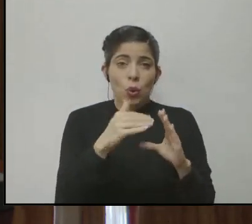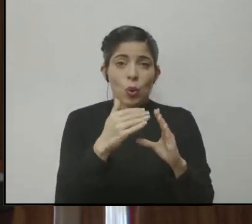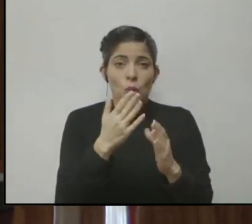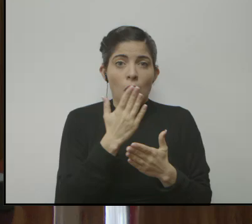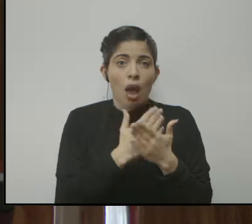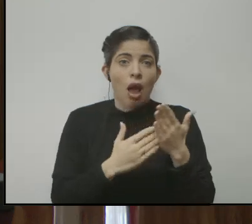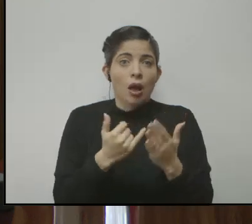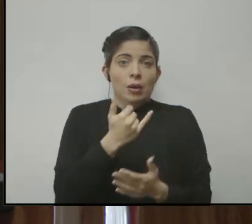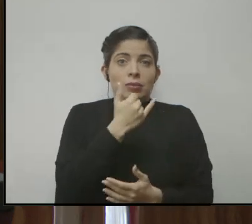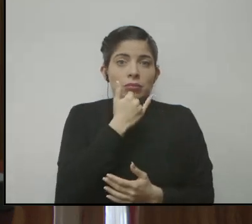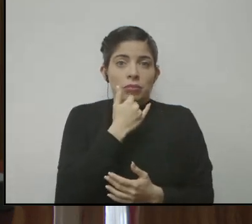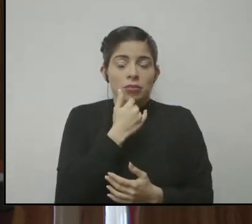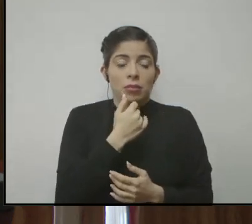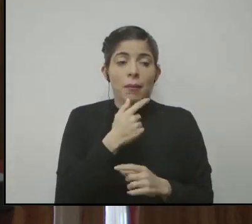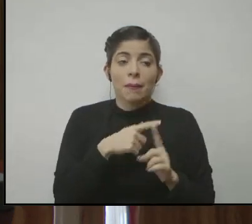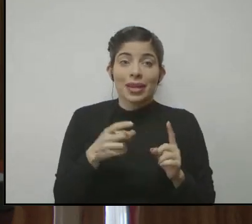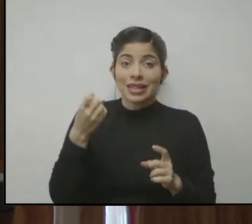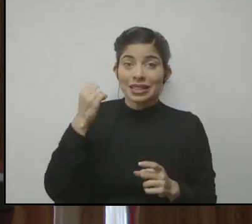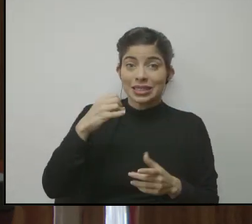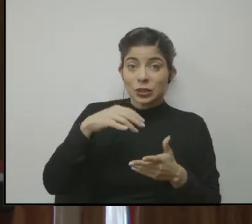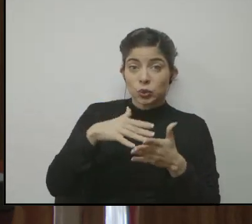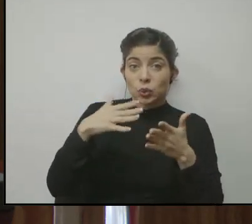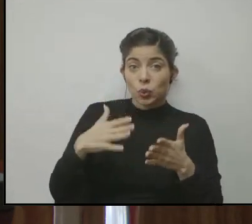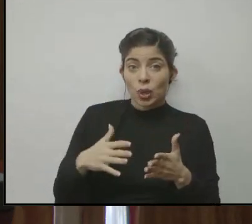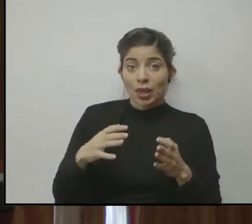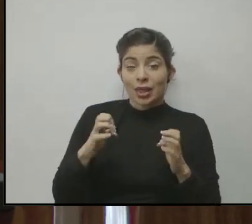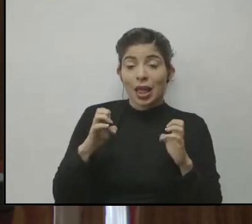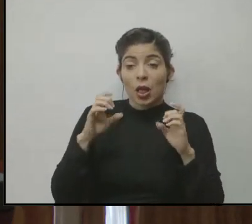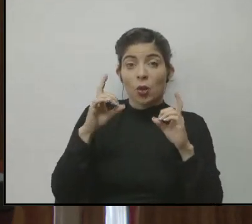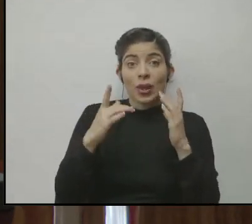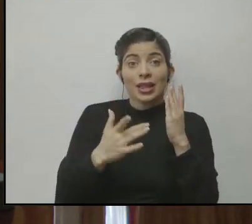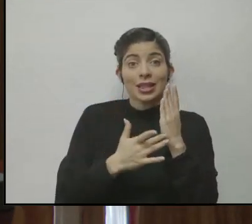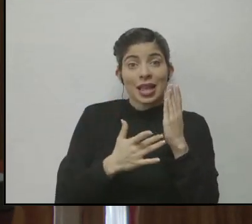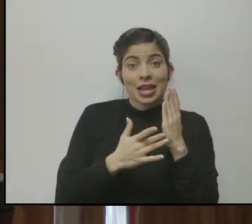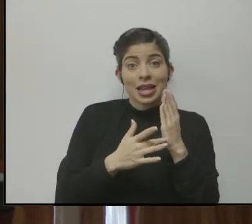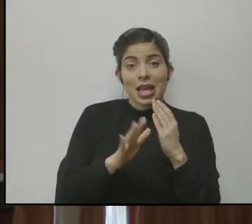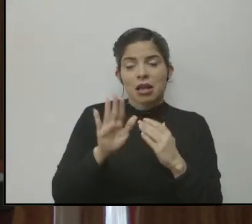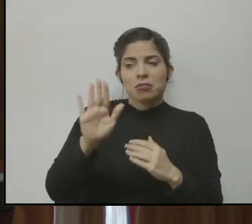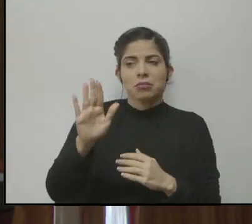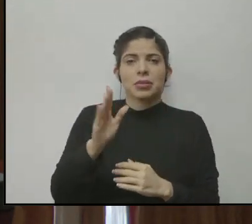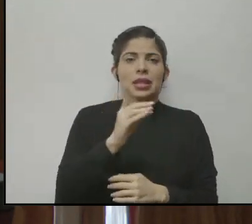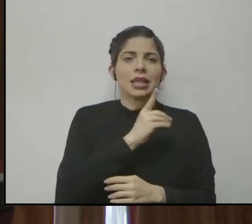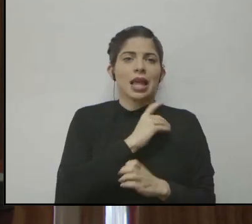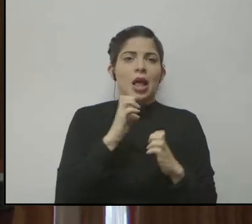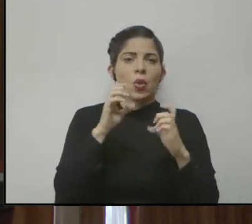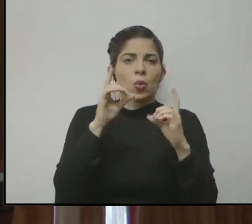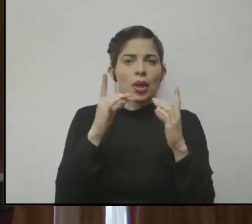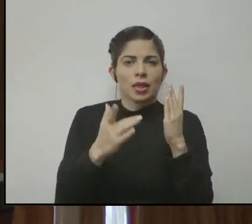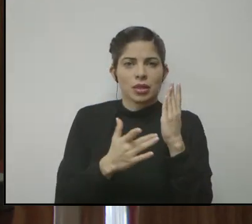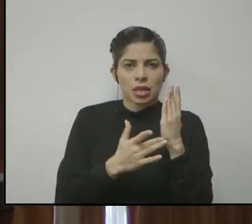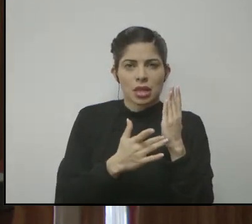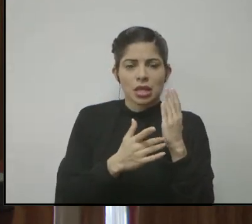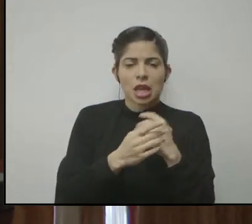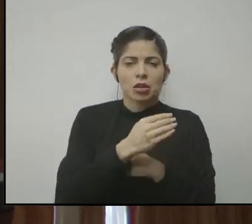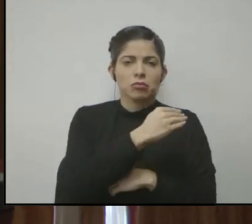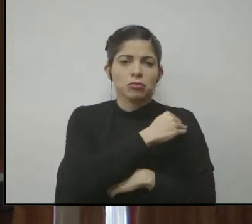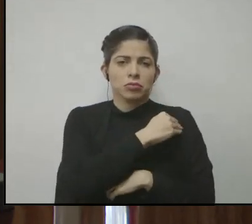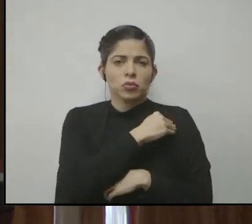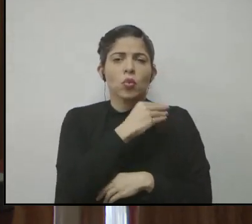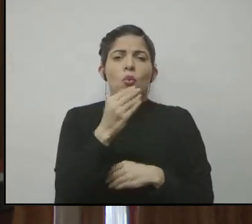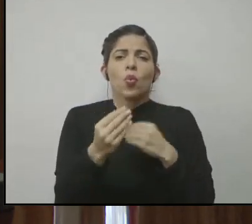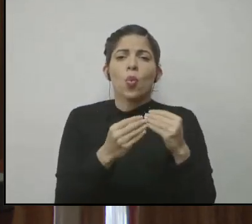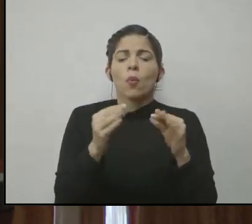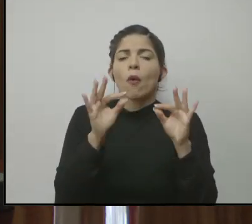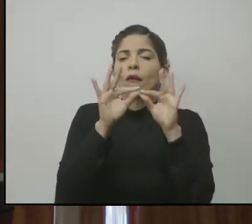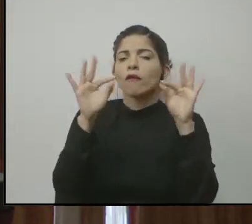pueda ingresar, pero si son estudiantes de educación técnica, directamente en la dirección de educación técnica y que nos lo hagas llegar a través de